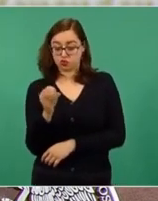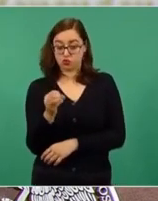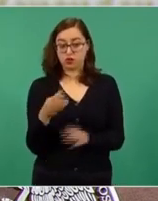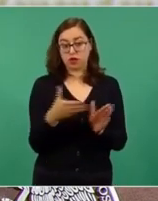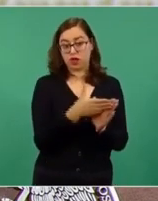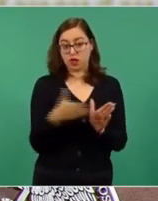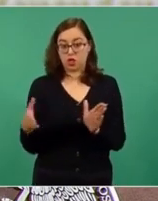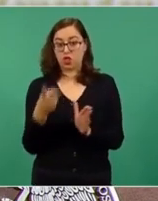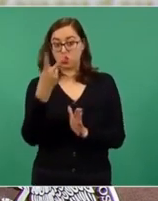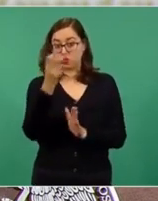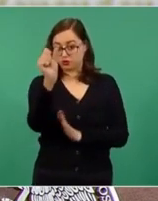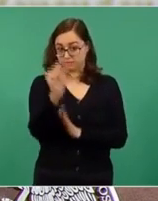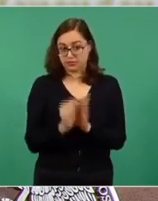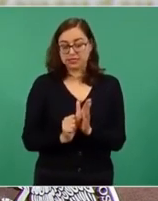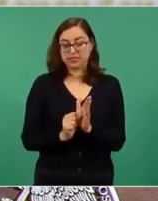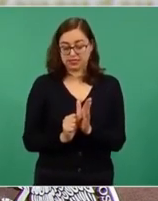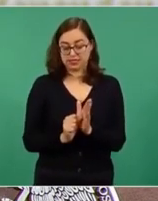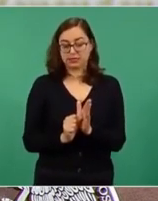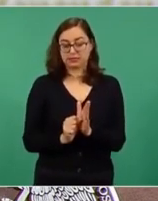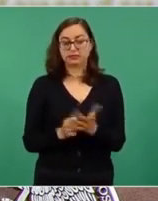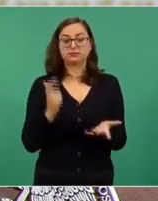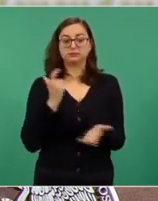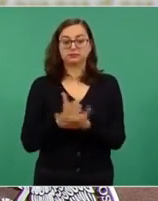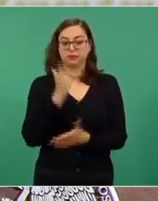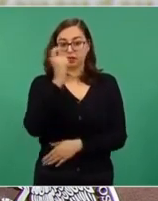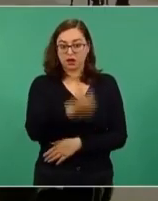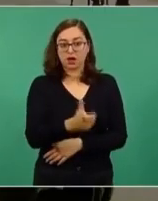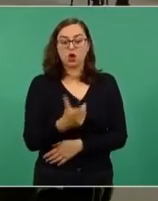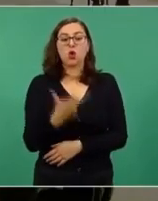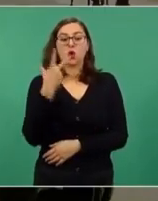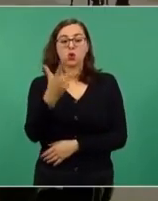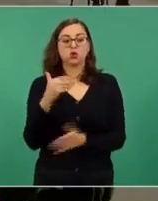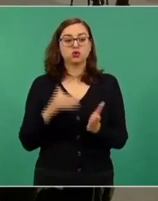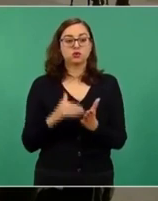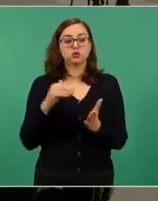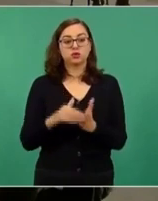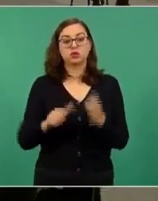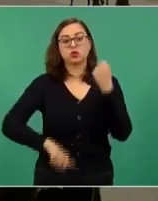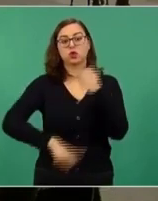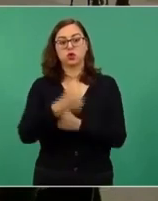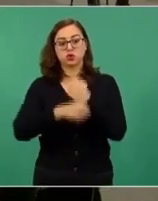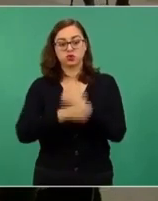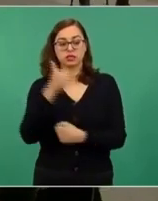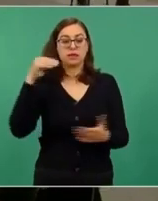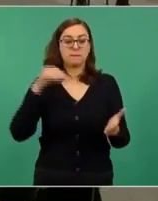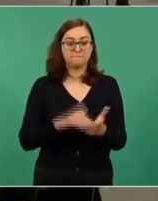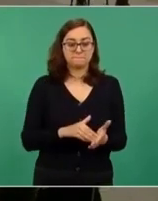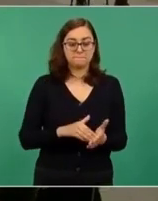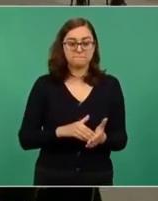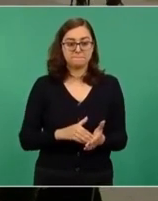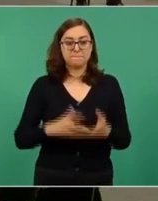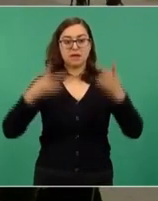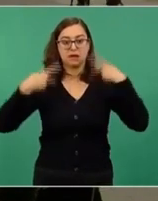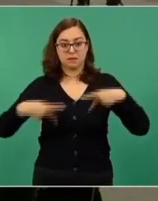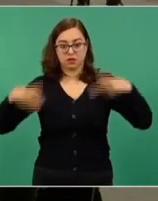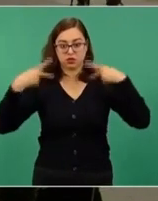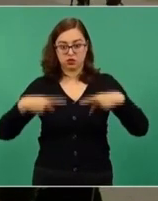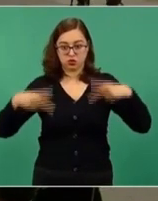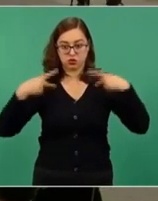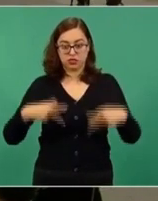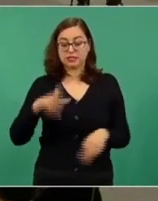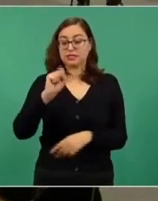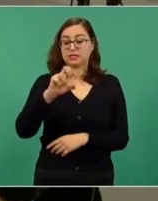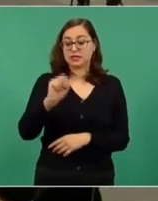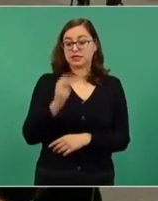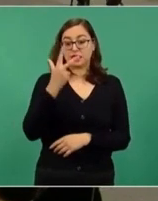que va concluyendo, hemos pagado ocho millones, once mil personas mayores de sesenta